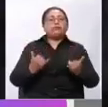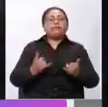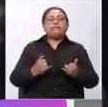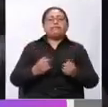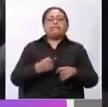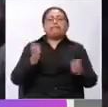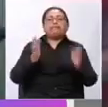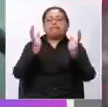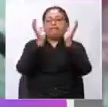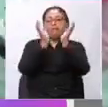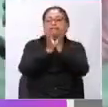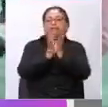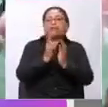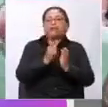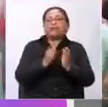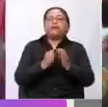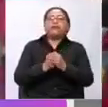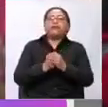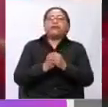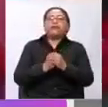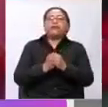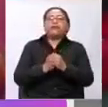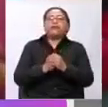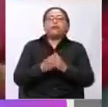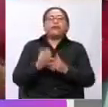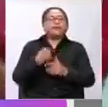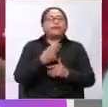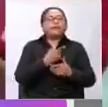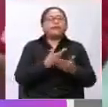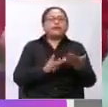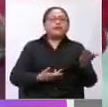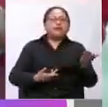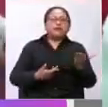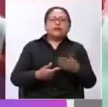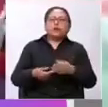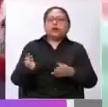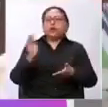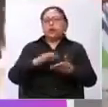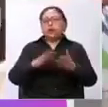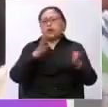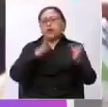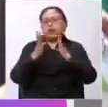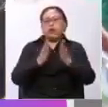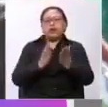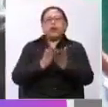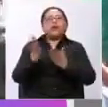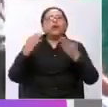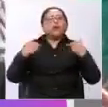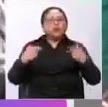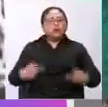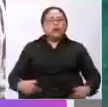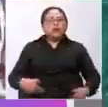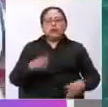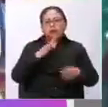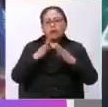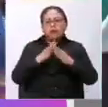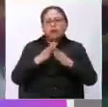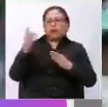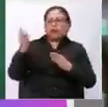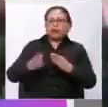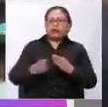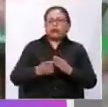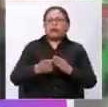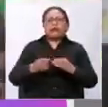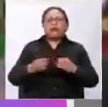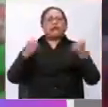Defensoría del Pueblo. Entonces, lo que estamos generando es nuevamente hablar de derechos humanos, hablar de las necesidades de niñez y